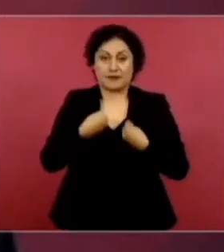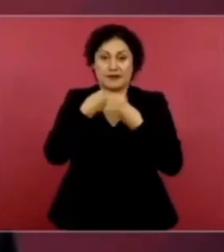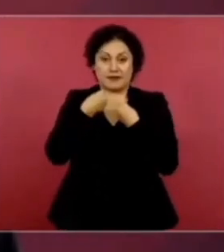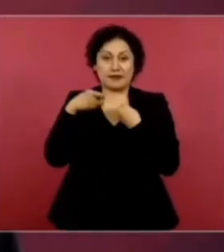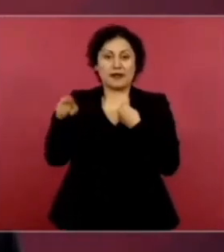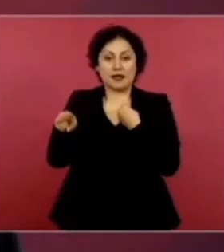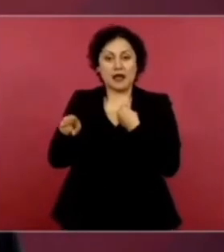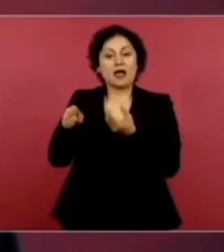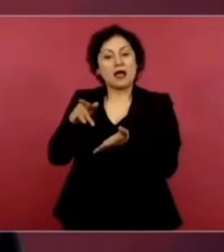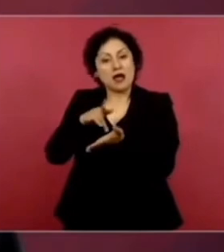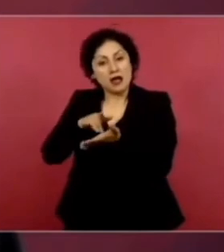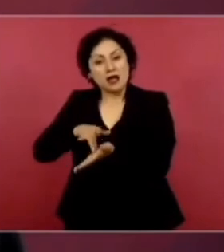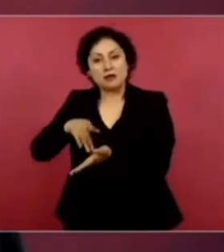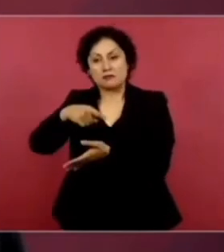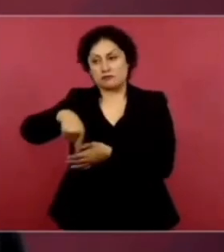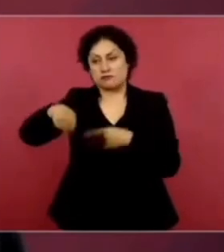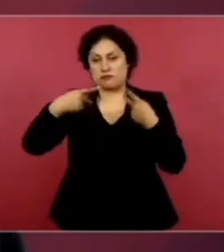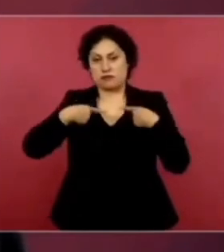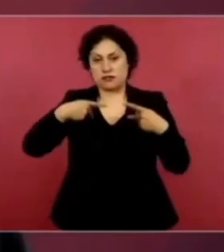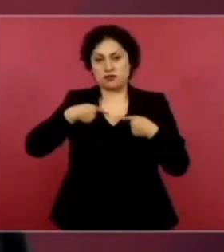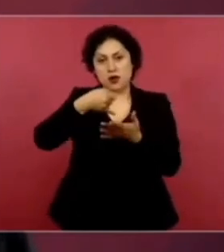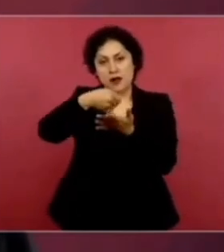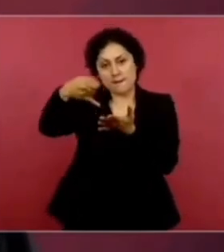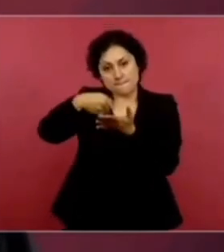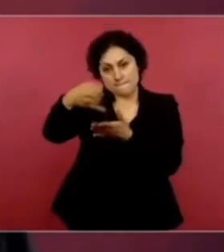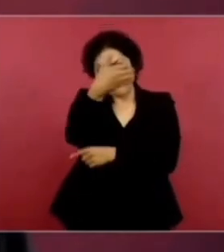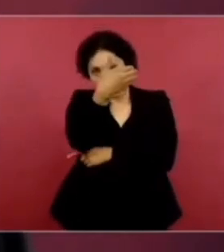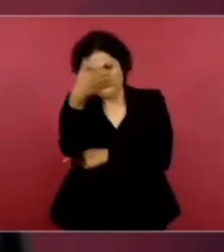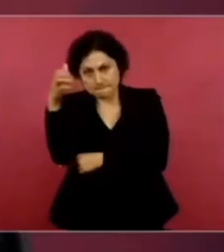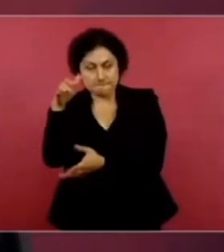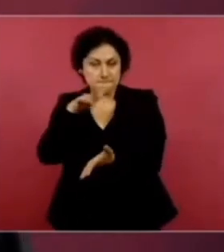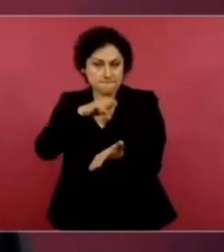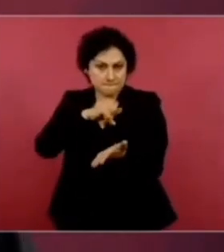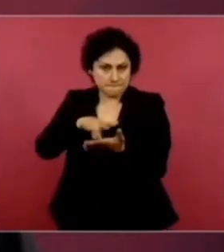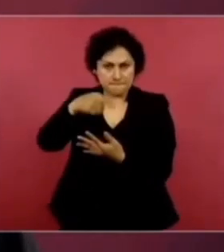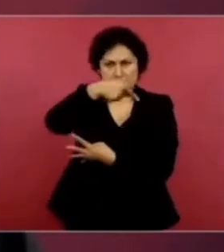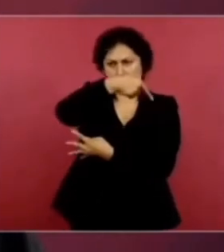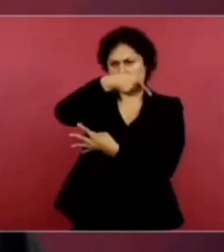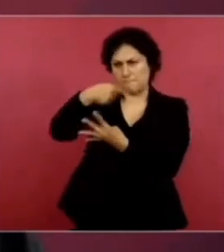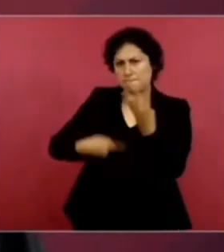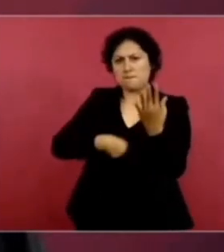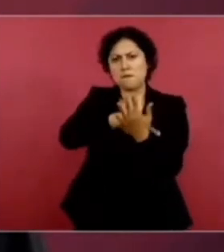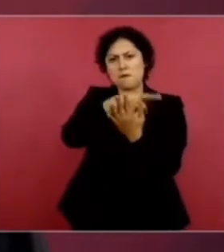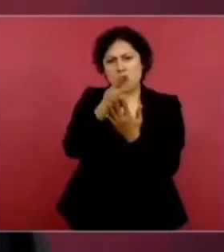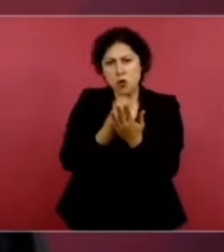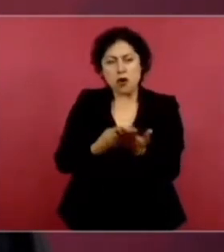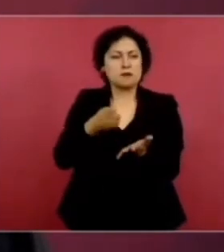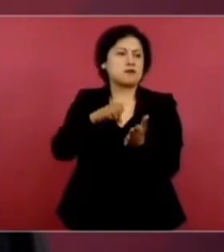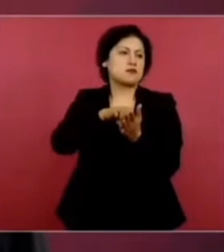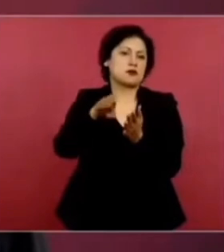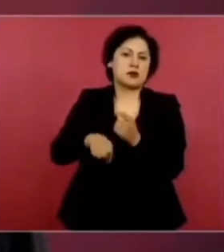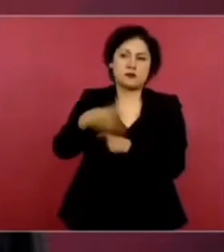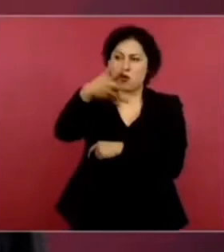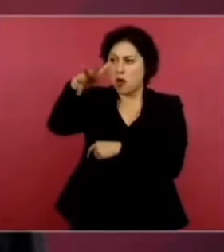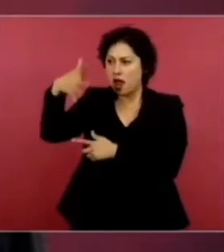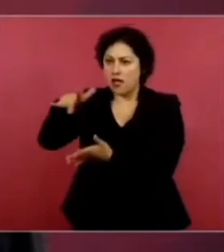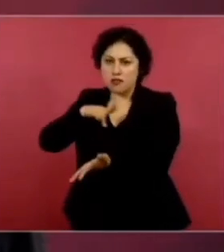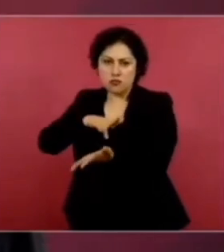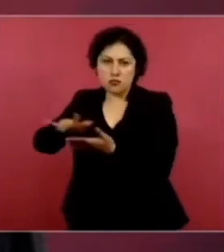Y se. Apoya con todos los programas. Para adultos mayores. Becas.